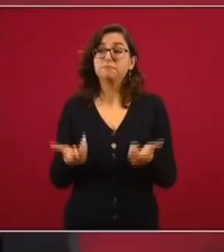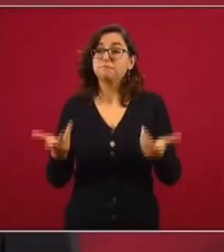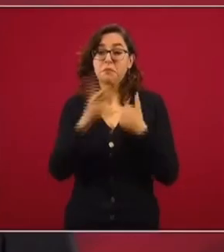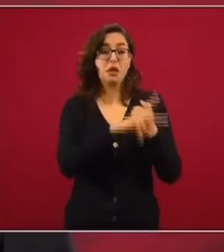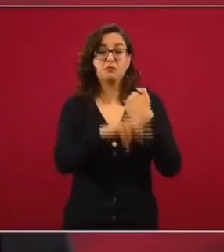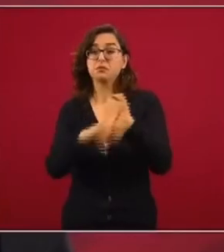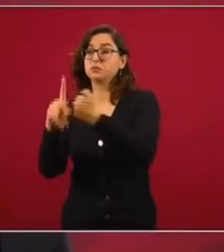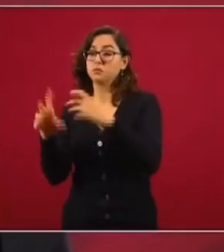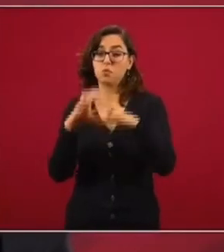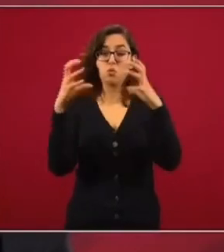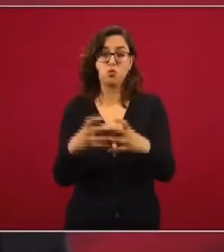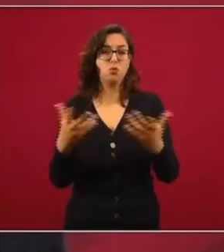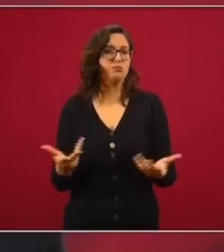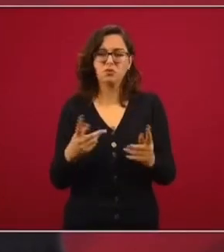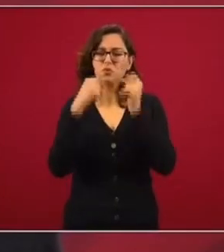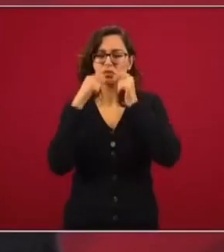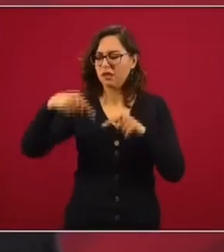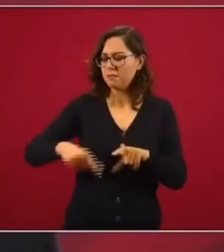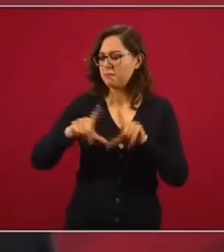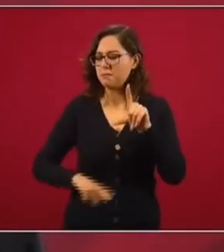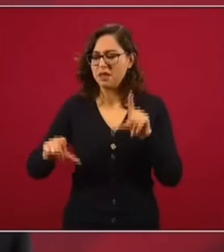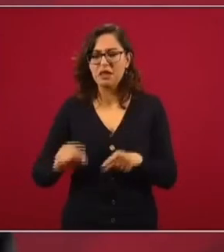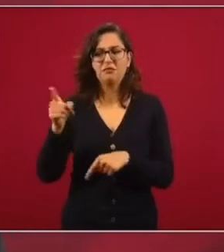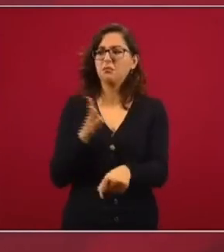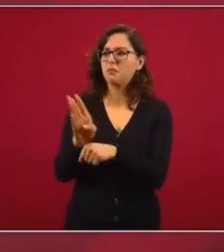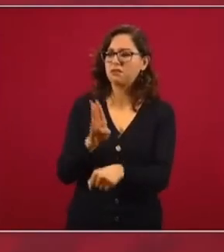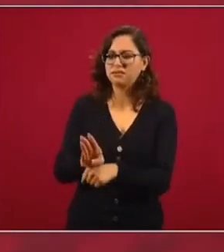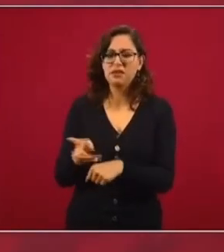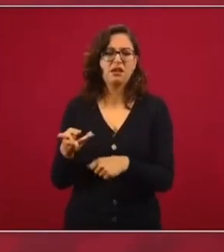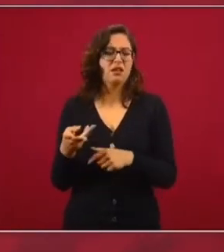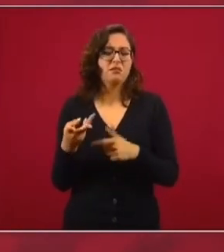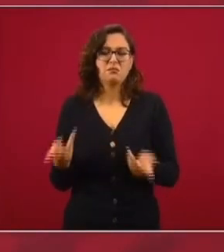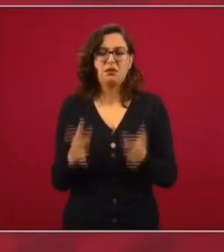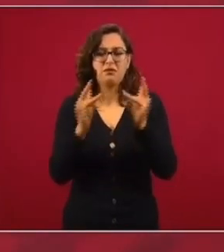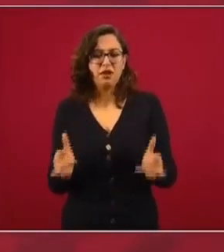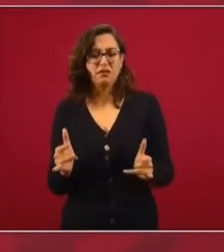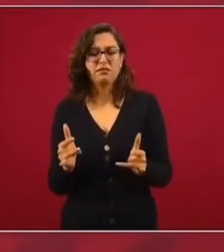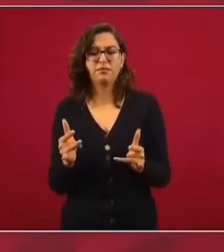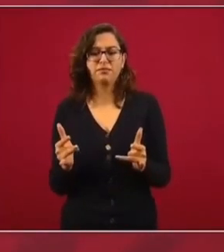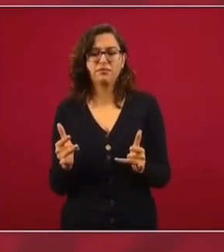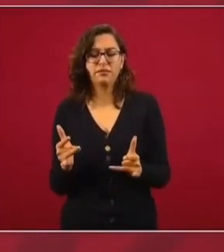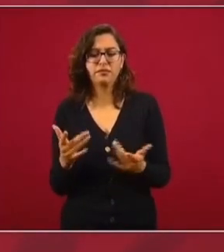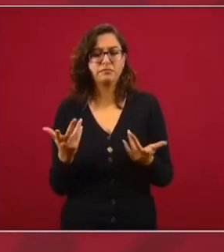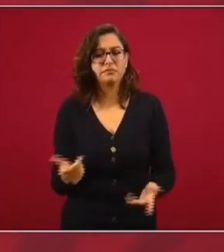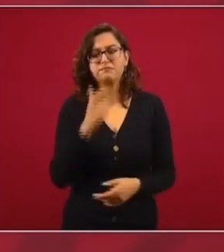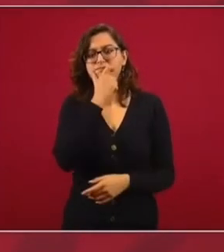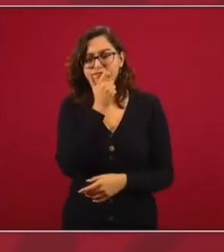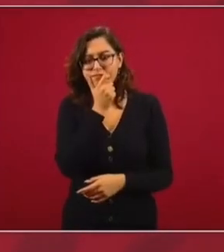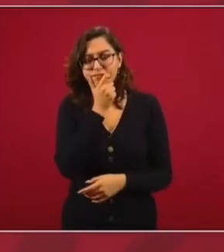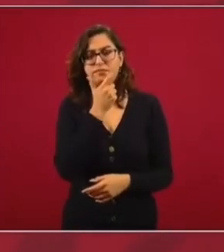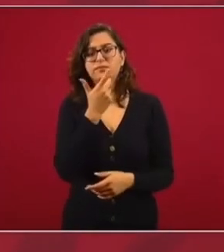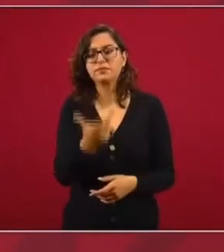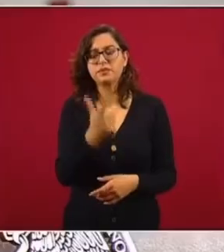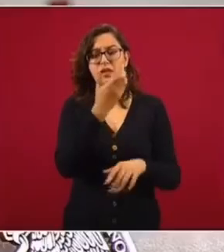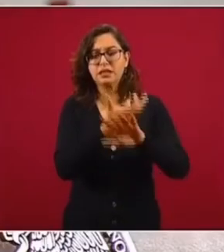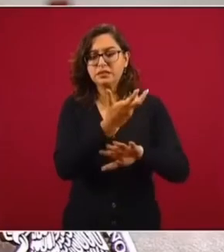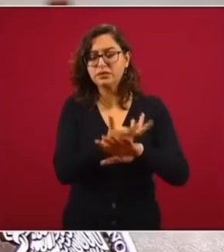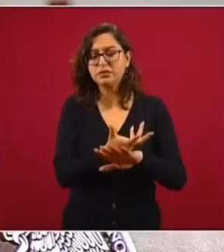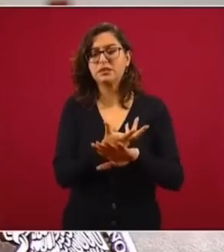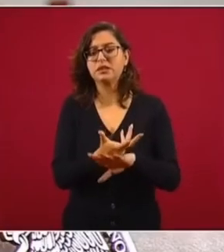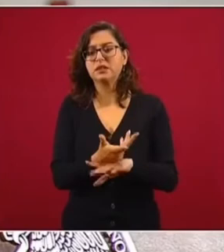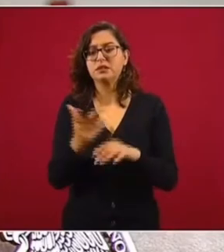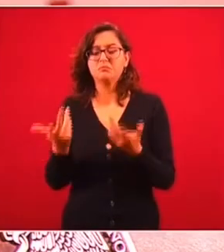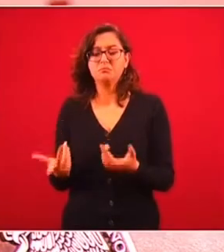mundo, en México, en Brasil, en Francia, en el Reino Unido, en Estados Unidos,